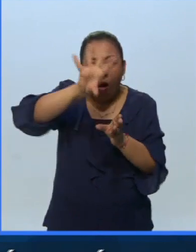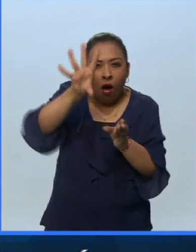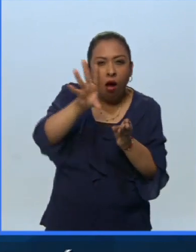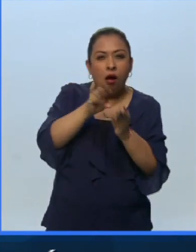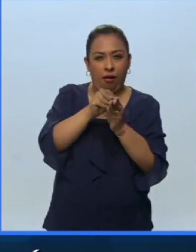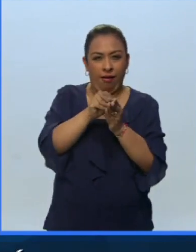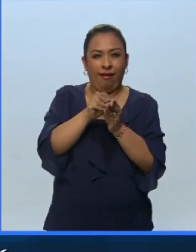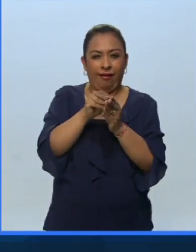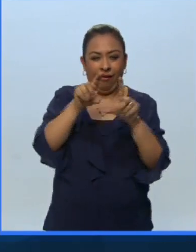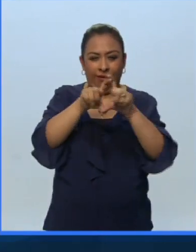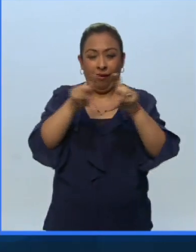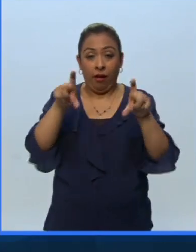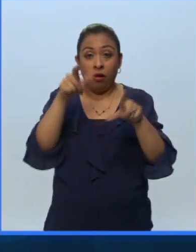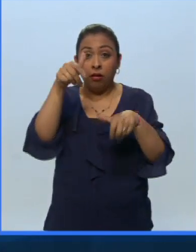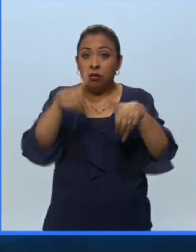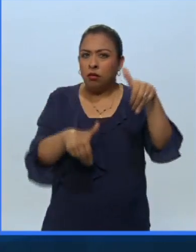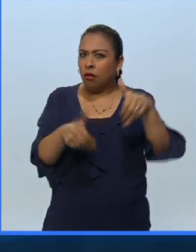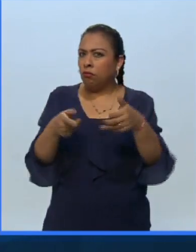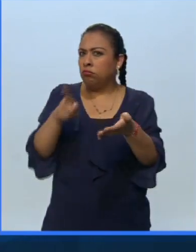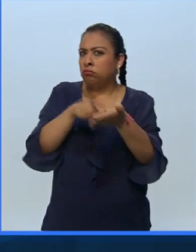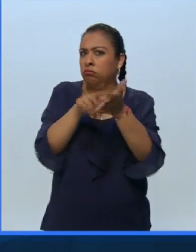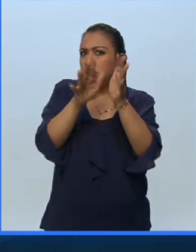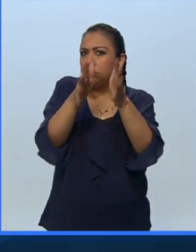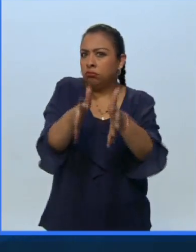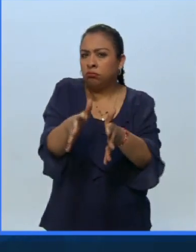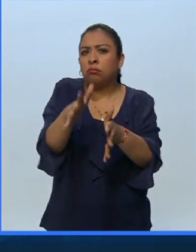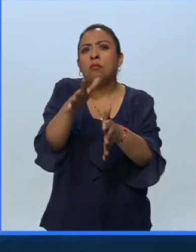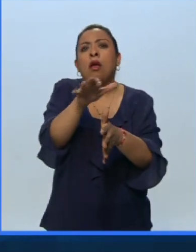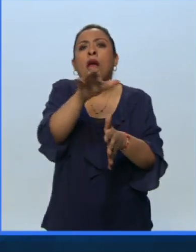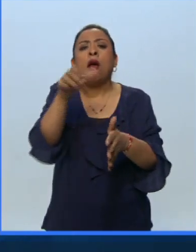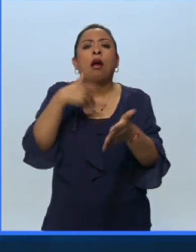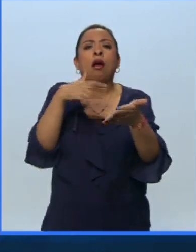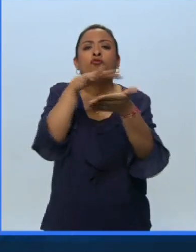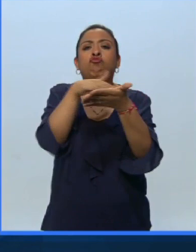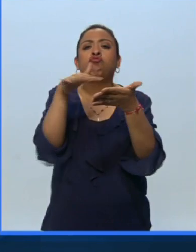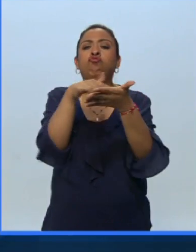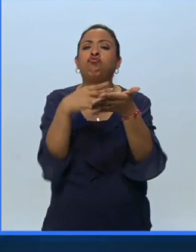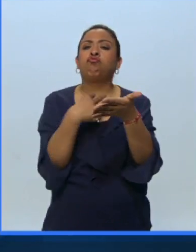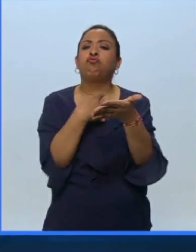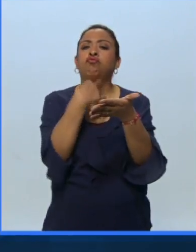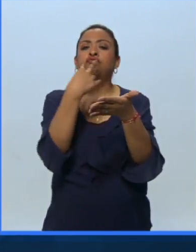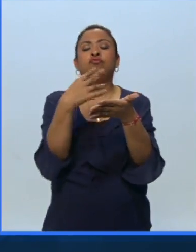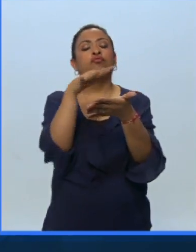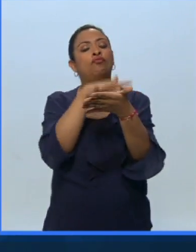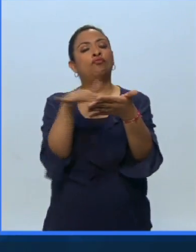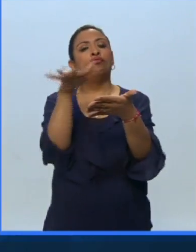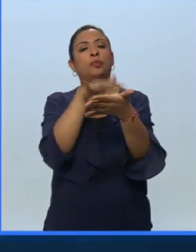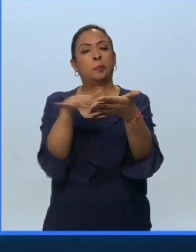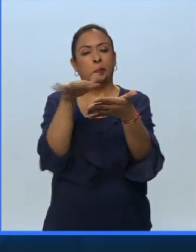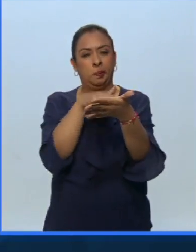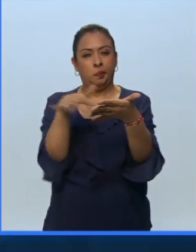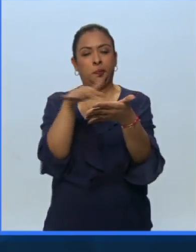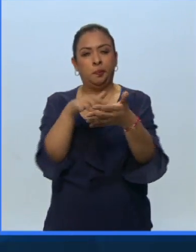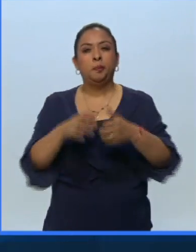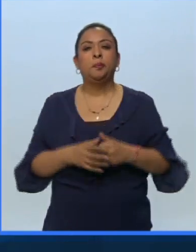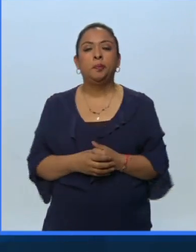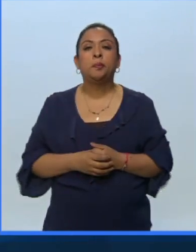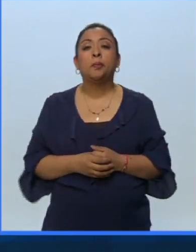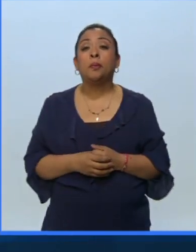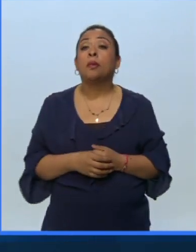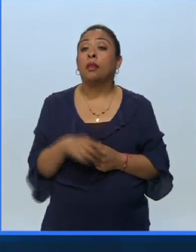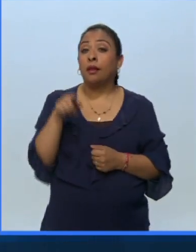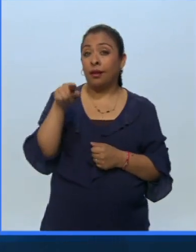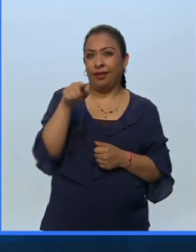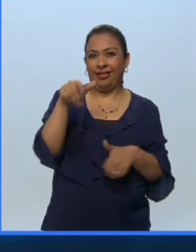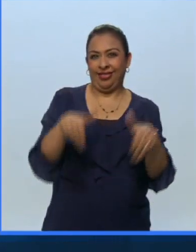cuya teatralidad les es inherente, pues fueron concebidos para leerse en voz alta. Hay en el teatro